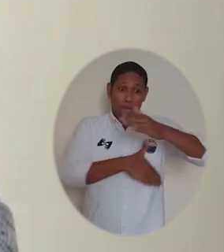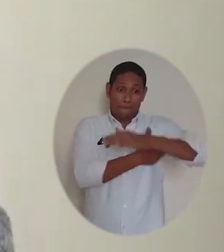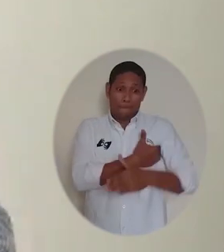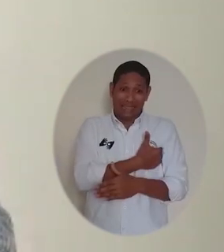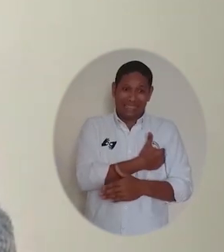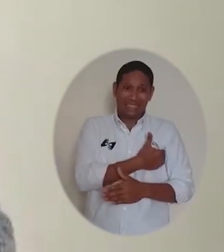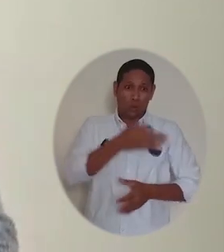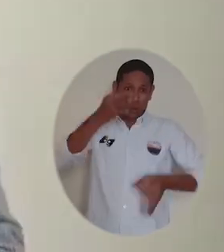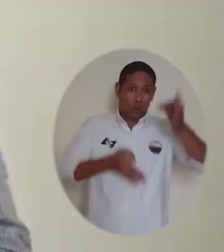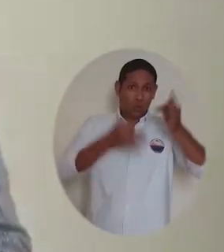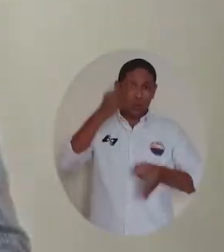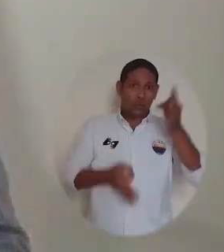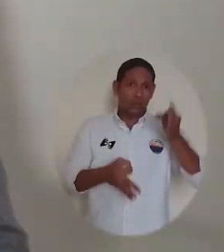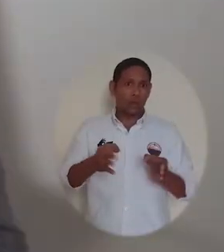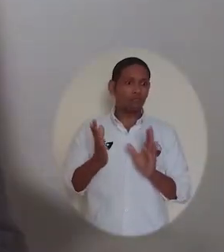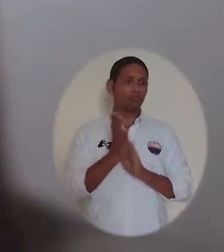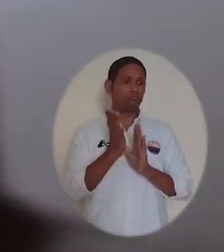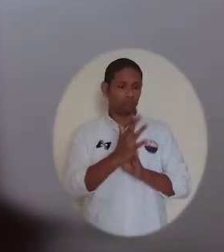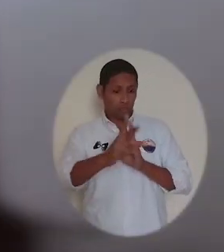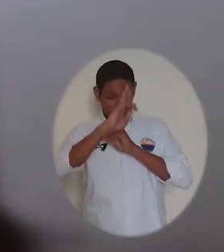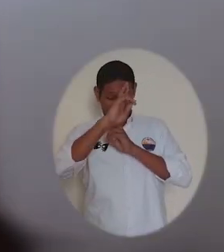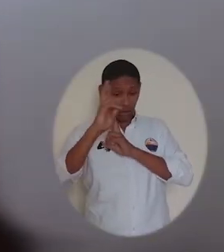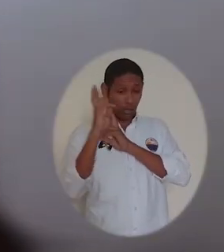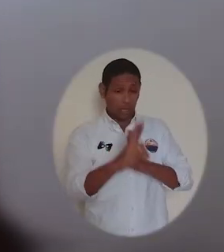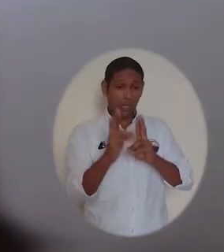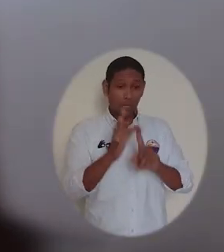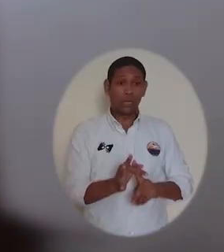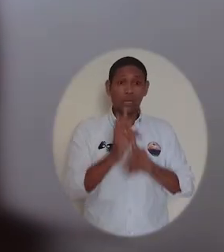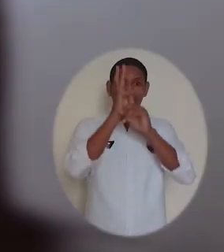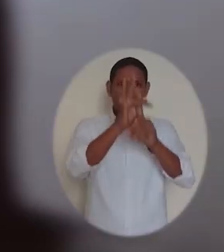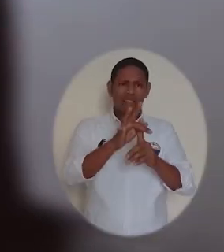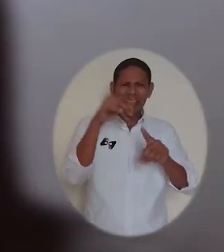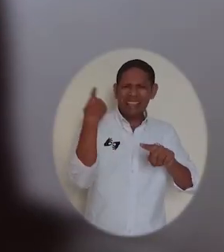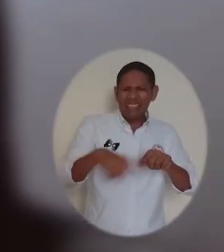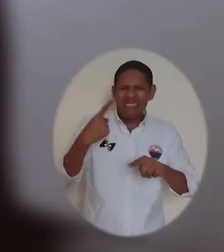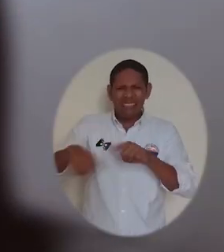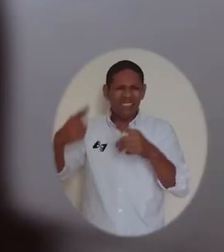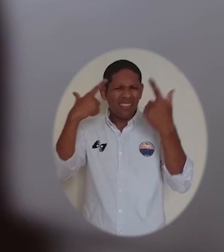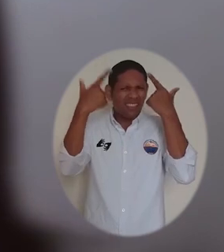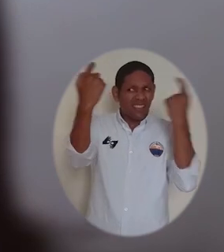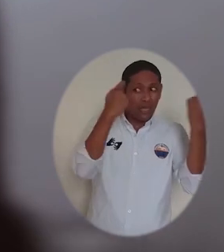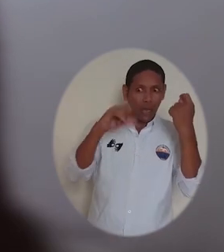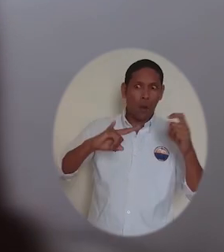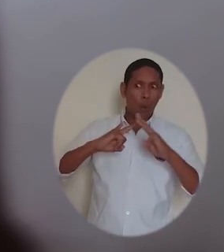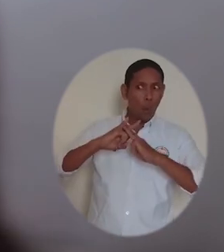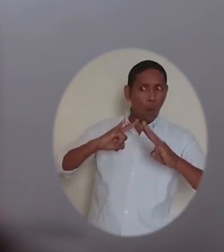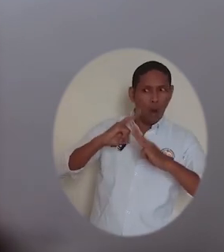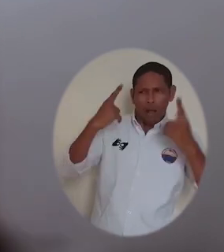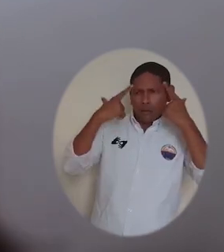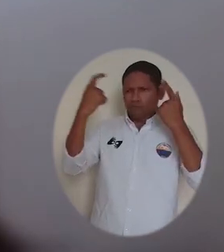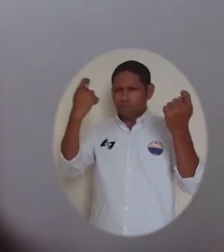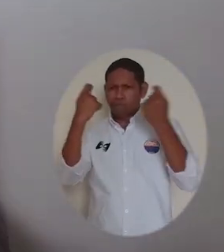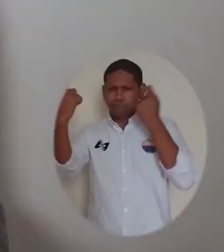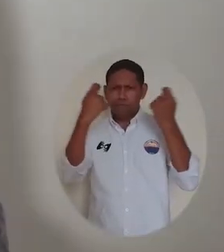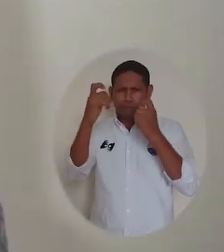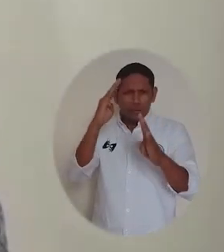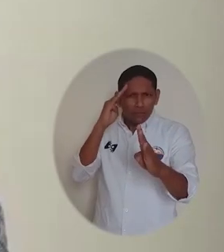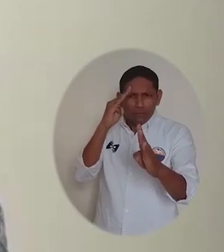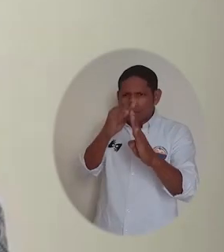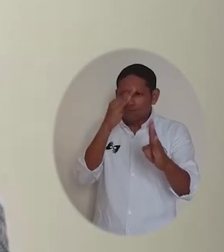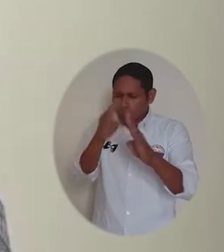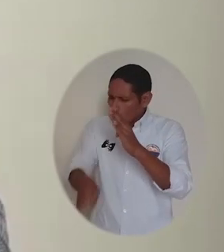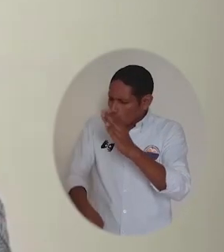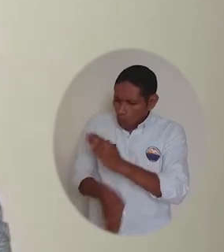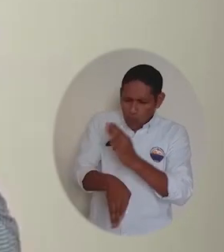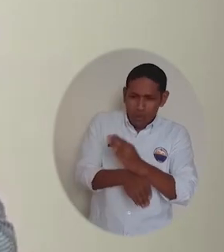y Solución de Conflictos del Ministerio de Justicia y del Derecho en la cual han felicitado y resaltado las distintas estrategias que viene